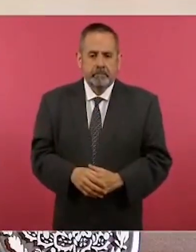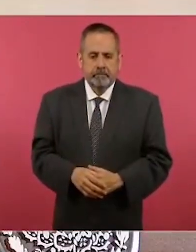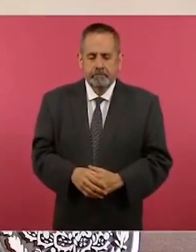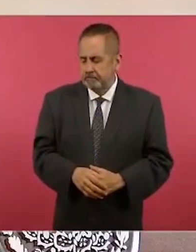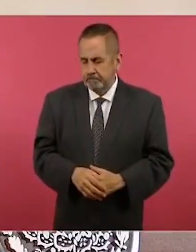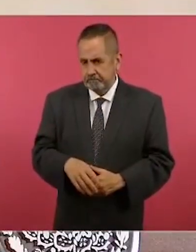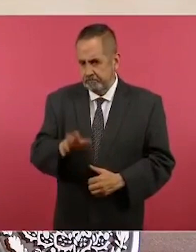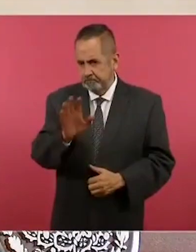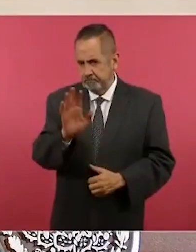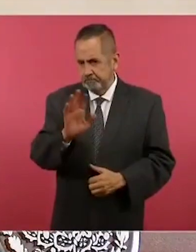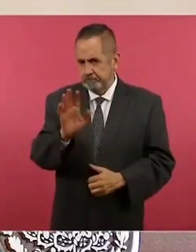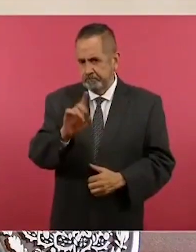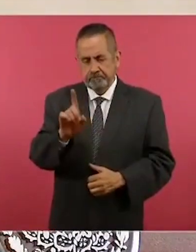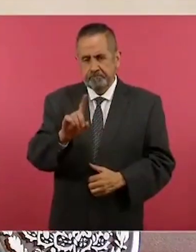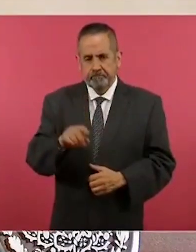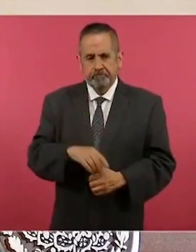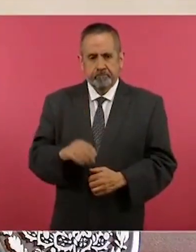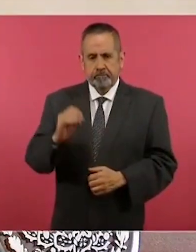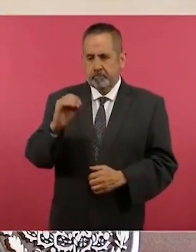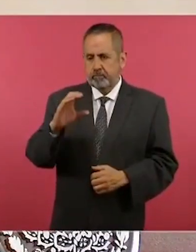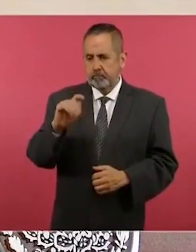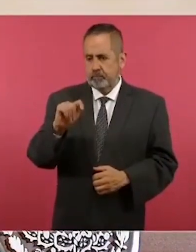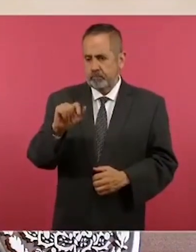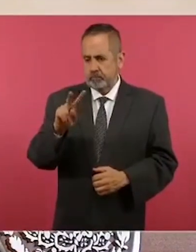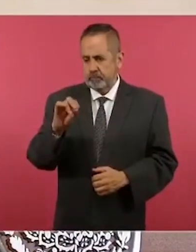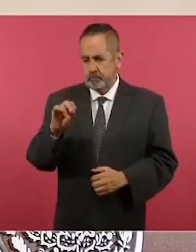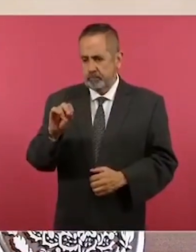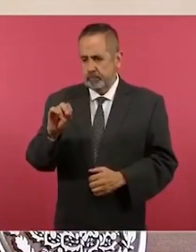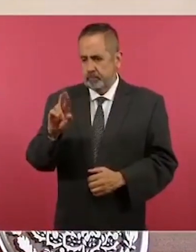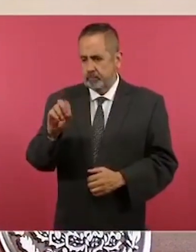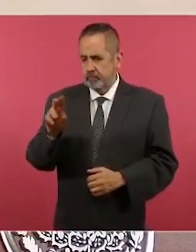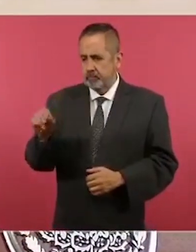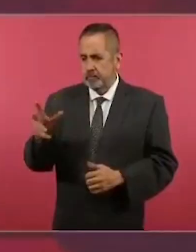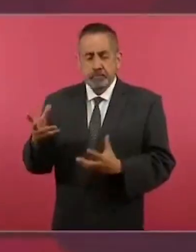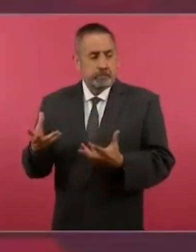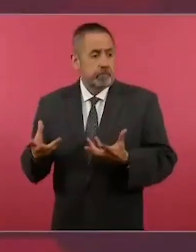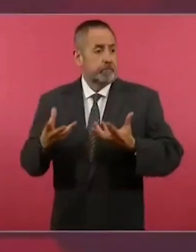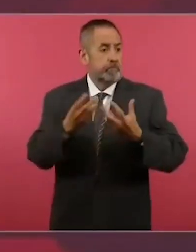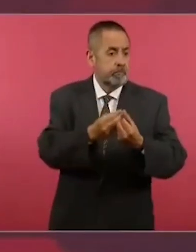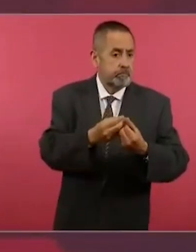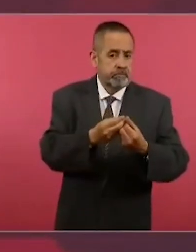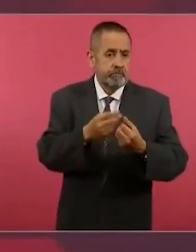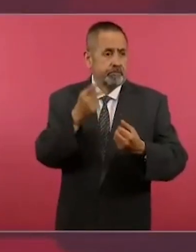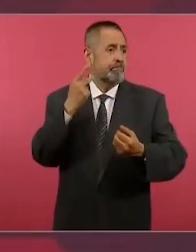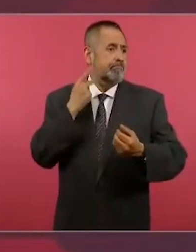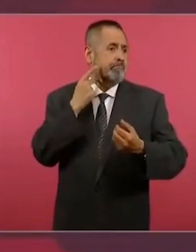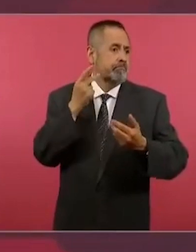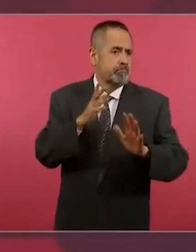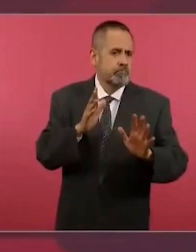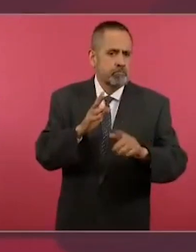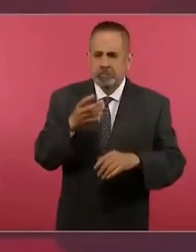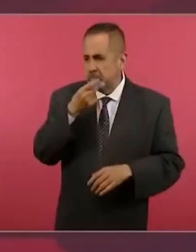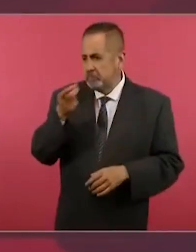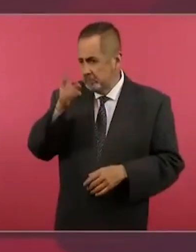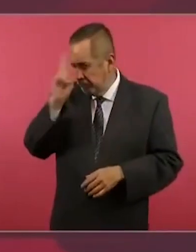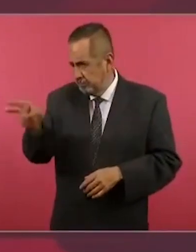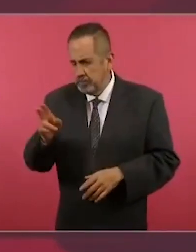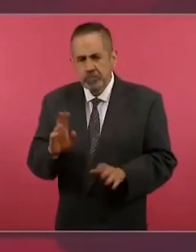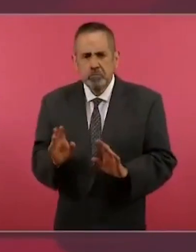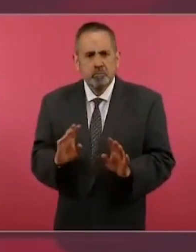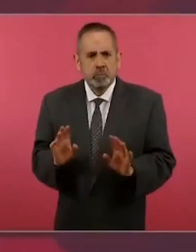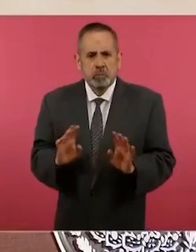Octavio Romero, y no porque yo lo prohíba o lo impida,